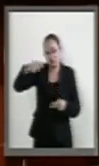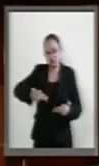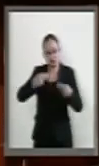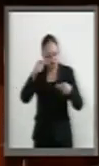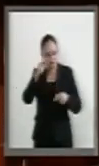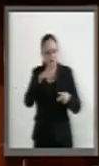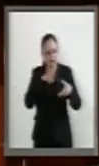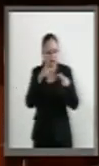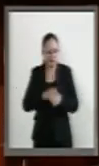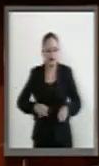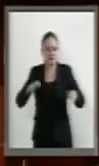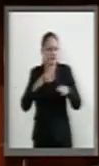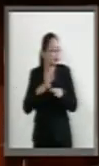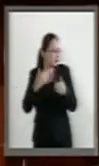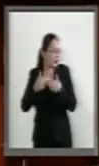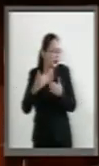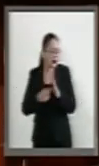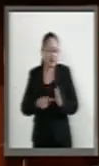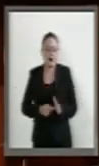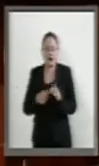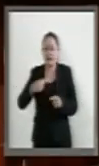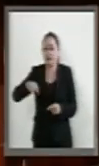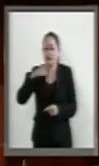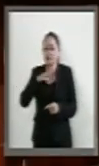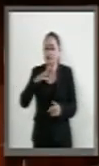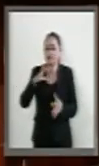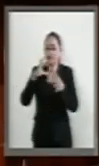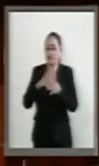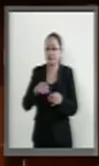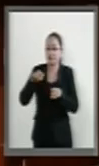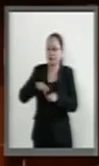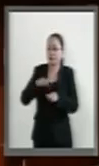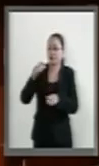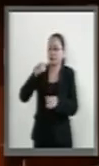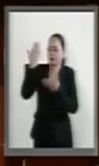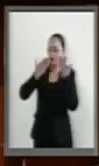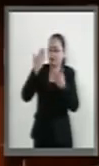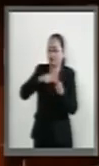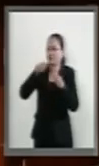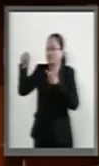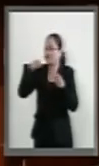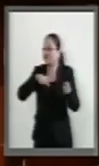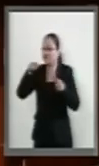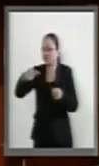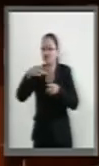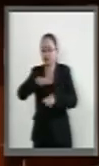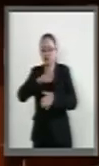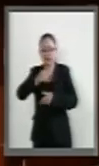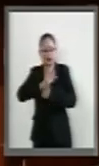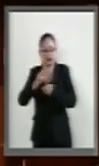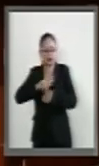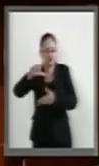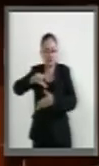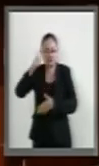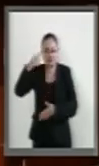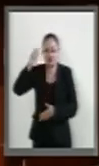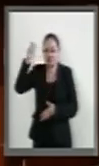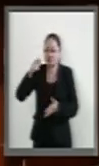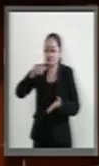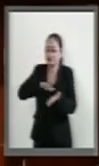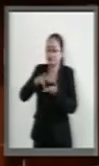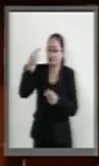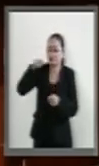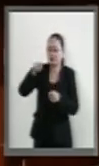incrementado la movilidad académica entre los países de la región a través de un fondo de becas de la